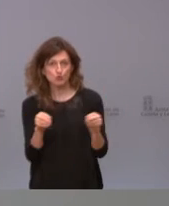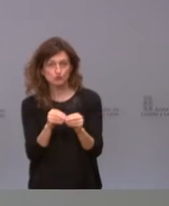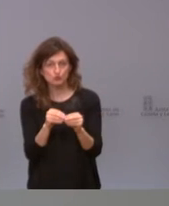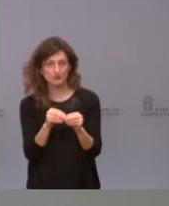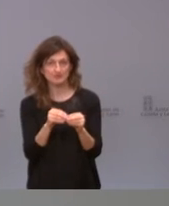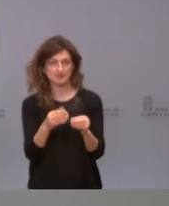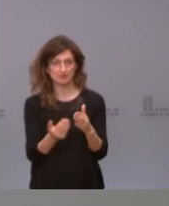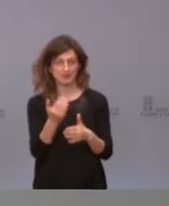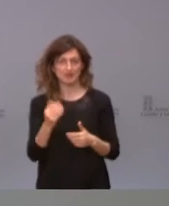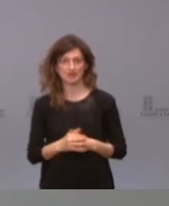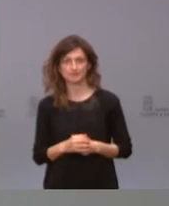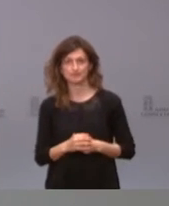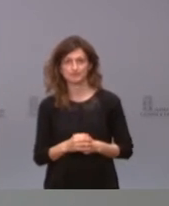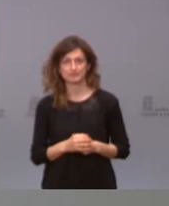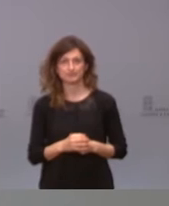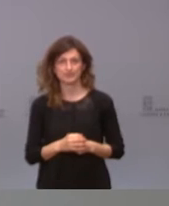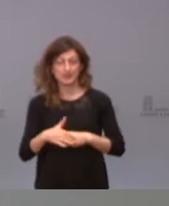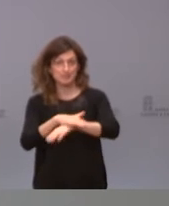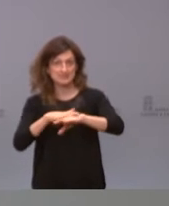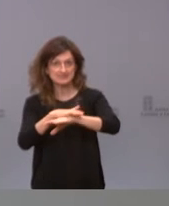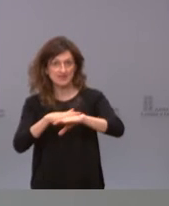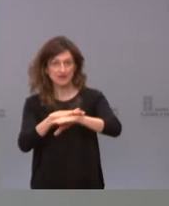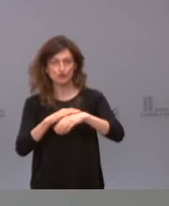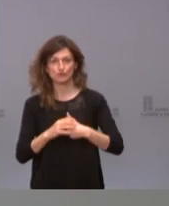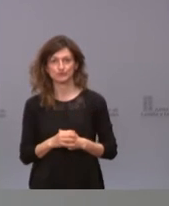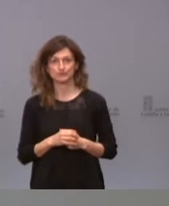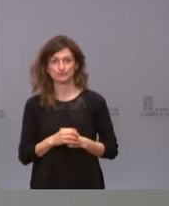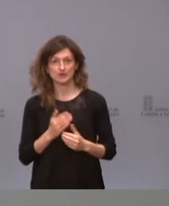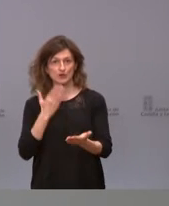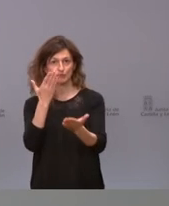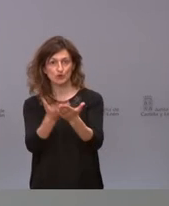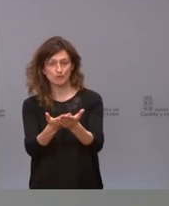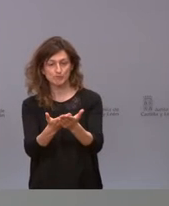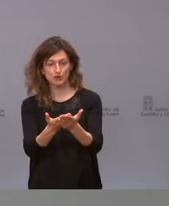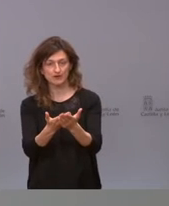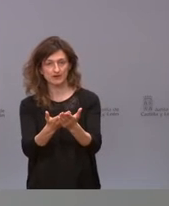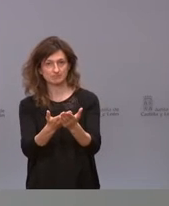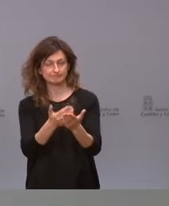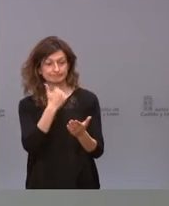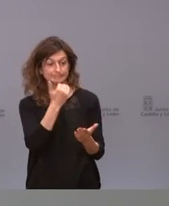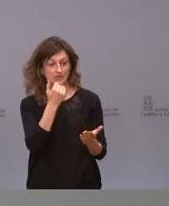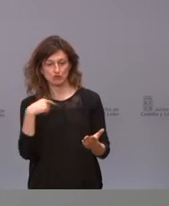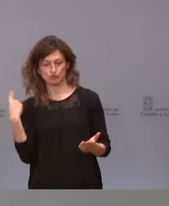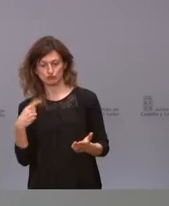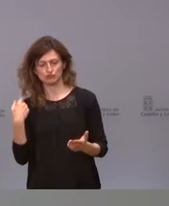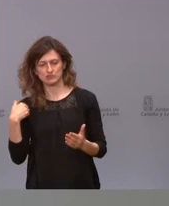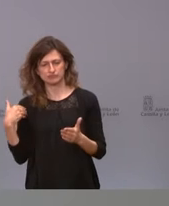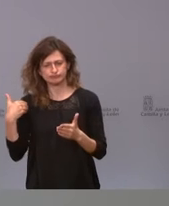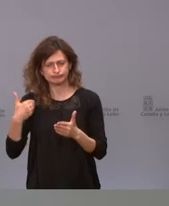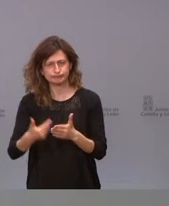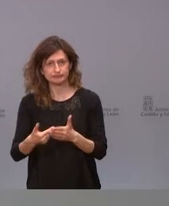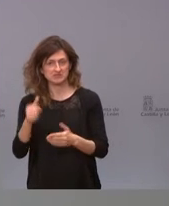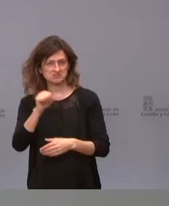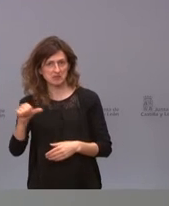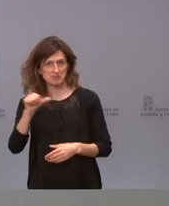la EMA y el ministerio propone algo que nosotros llevábamos tiempo, diría yo que